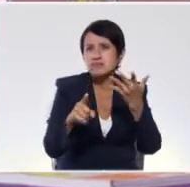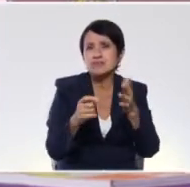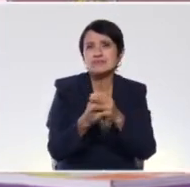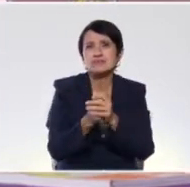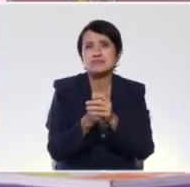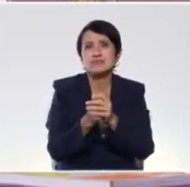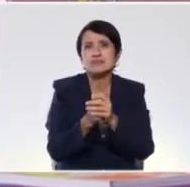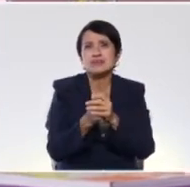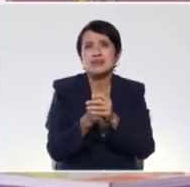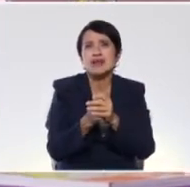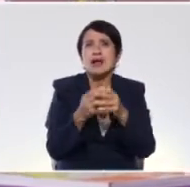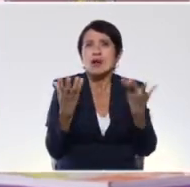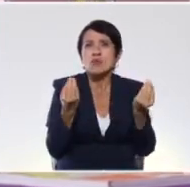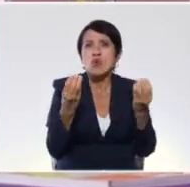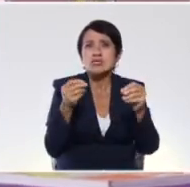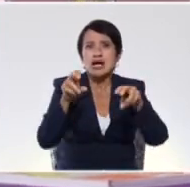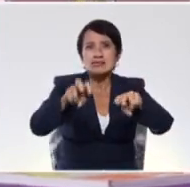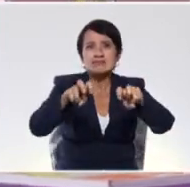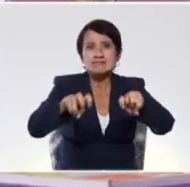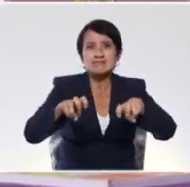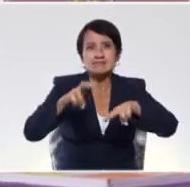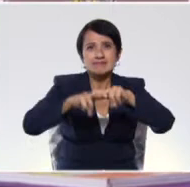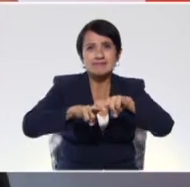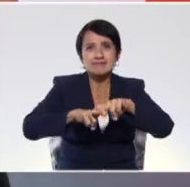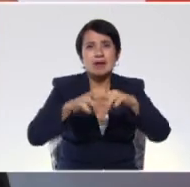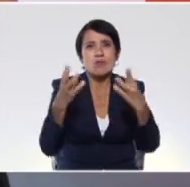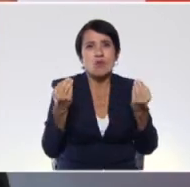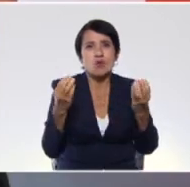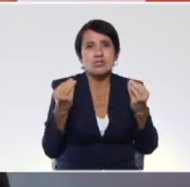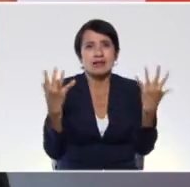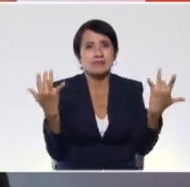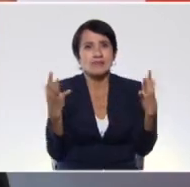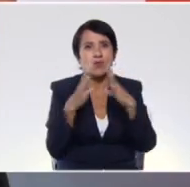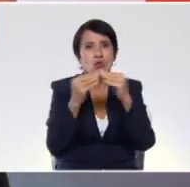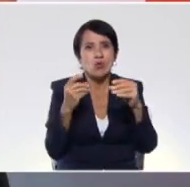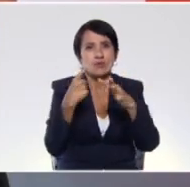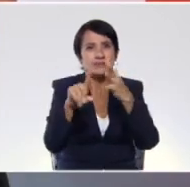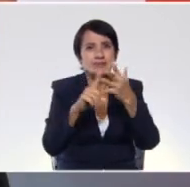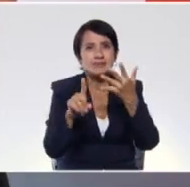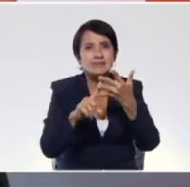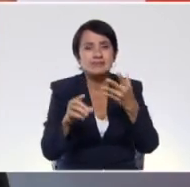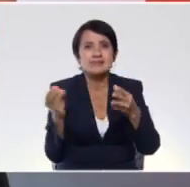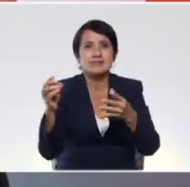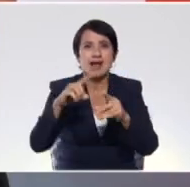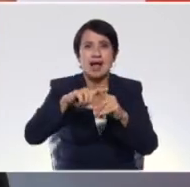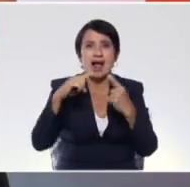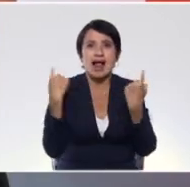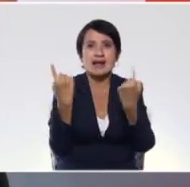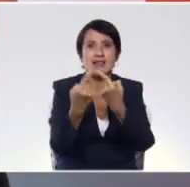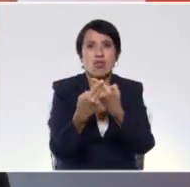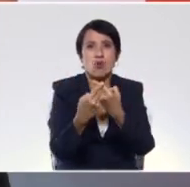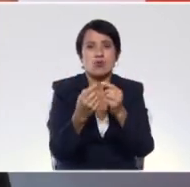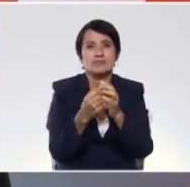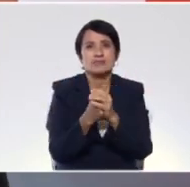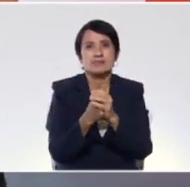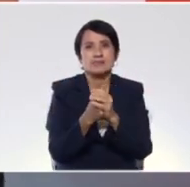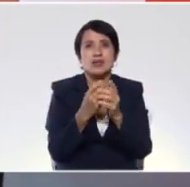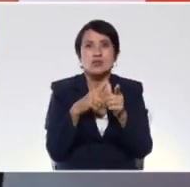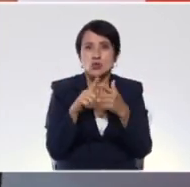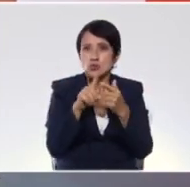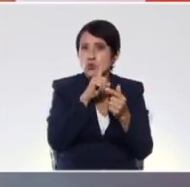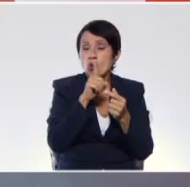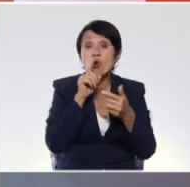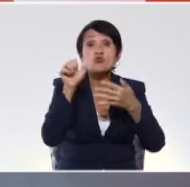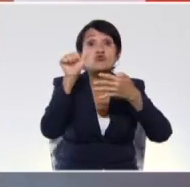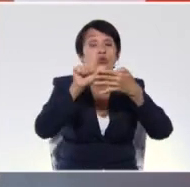silla, la mano, los pies, ok, o cualquier objeto que nos rodea. Así es, fíjate que también